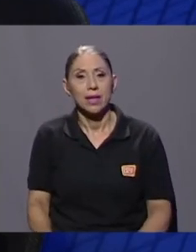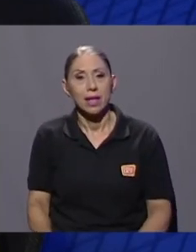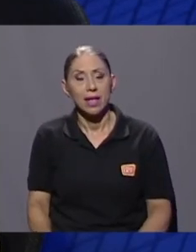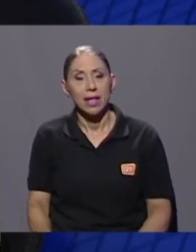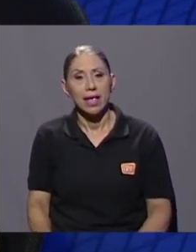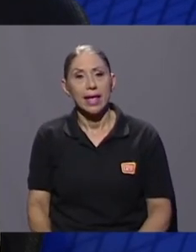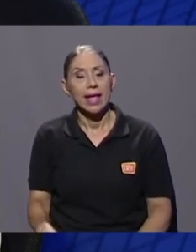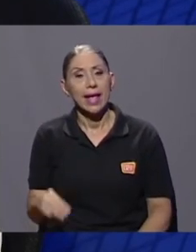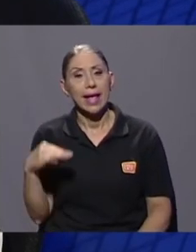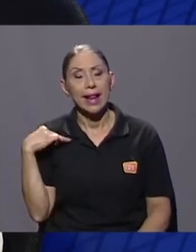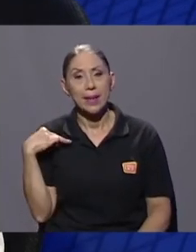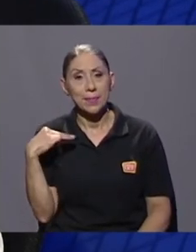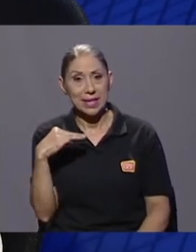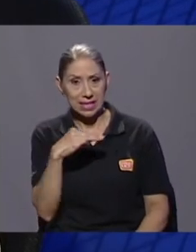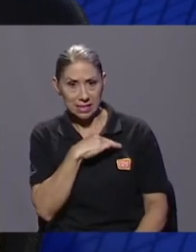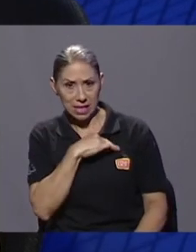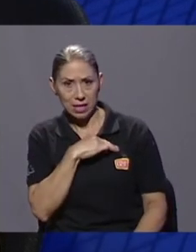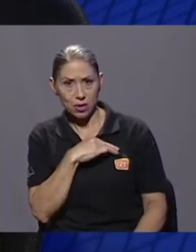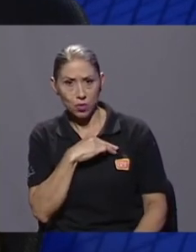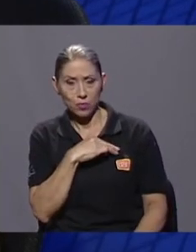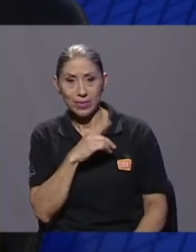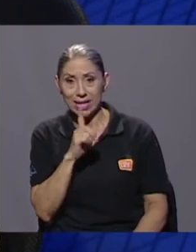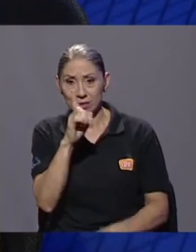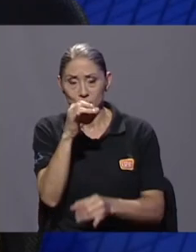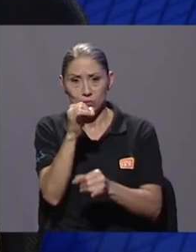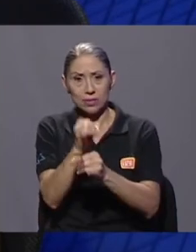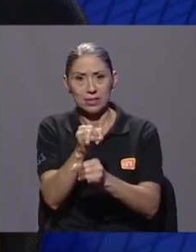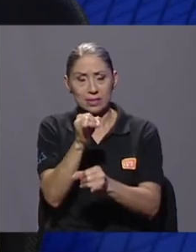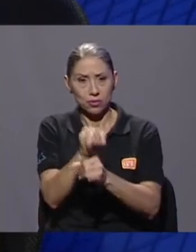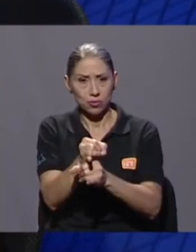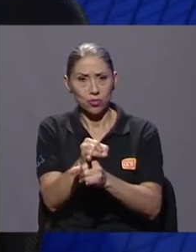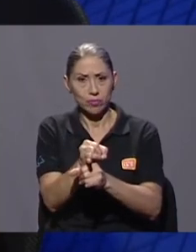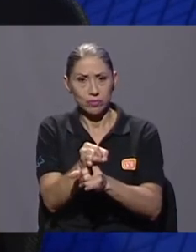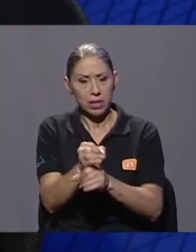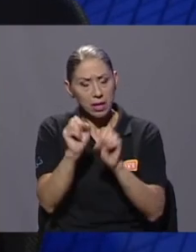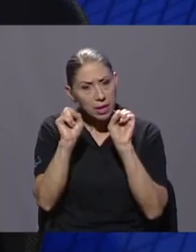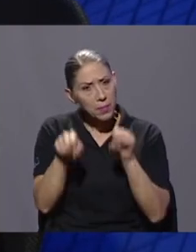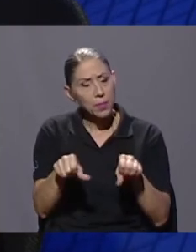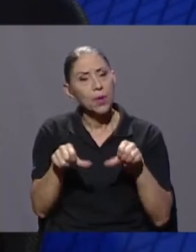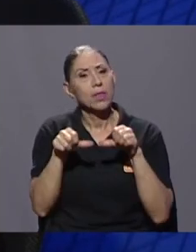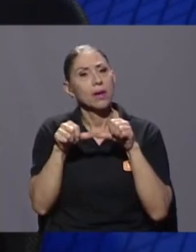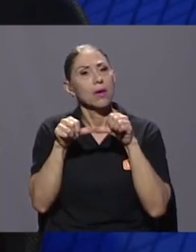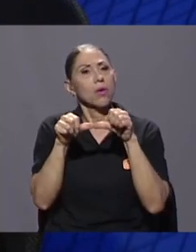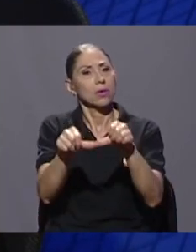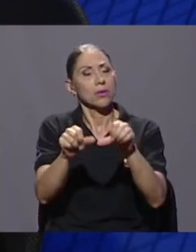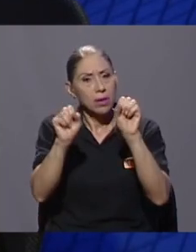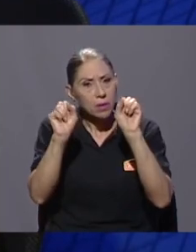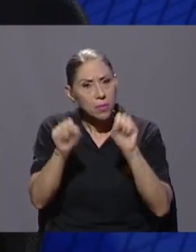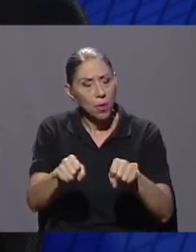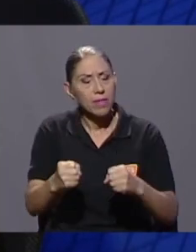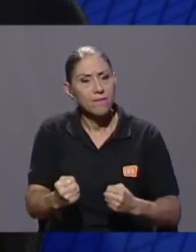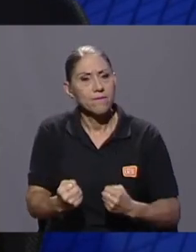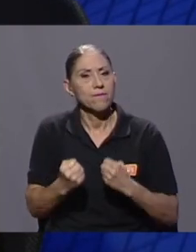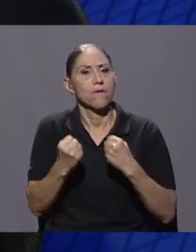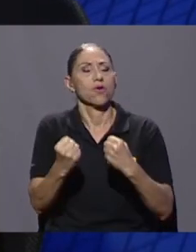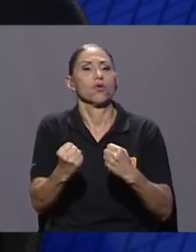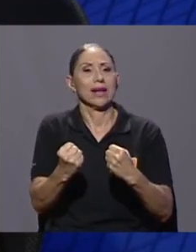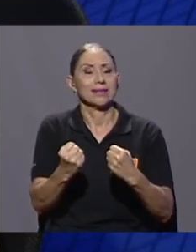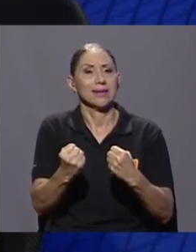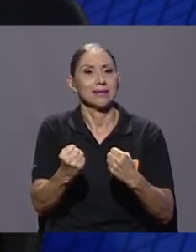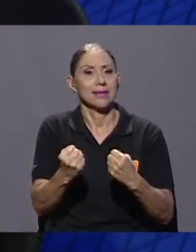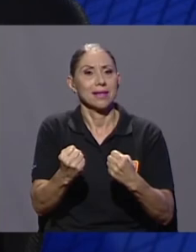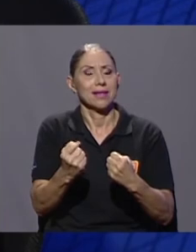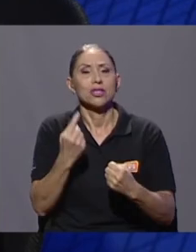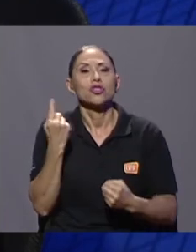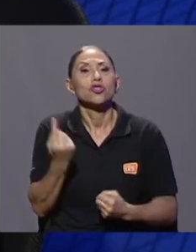ministerio como institución puede continuar y puede fortalecerse